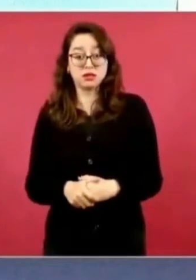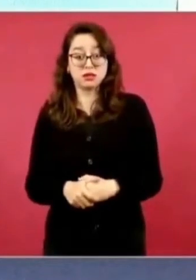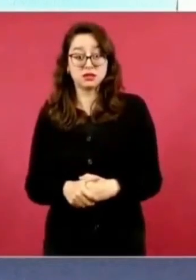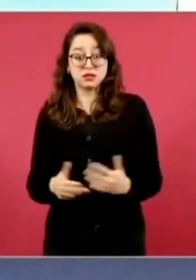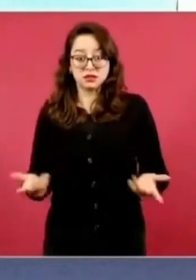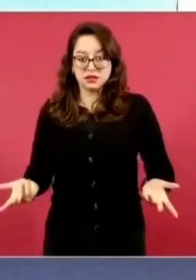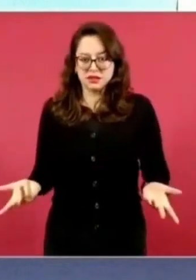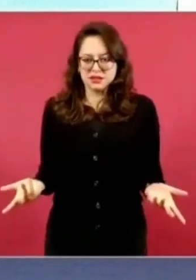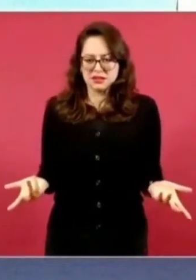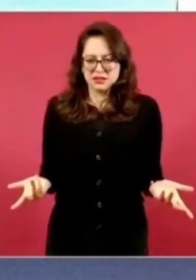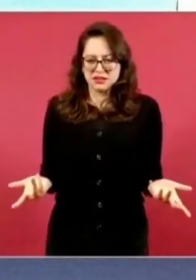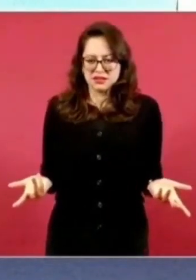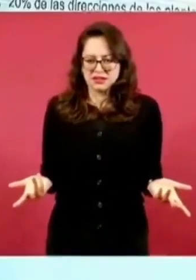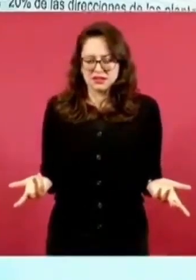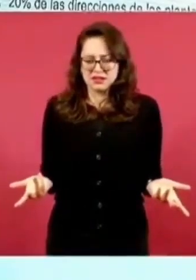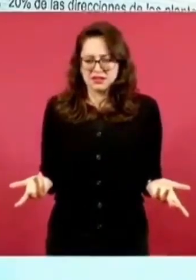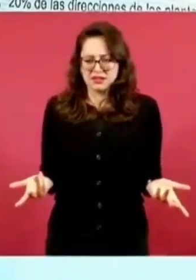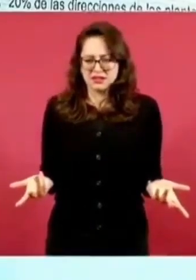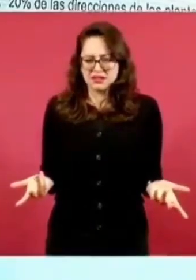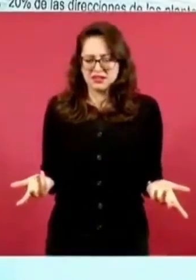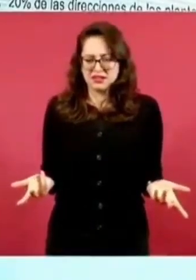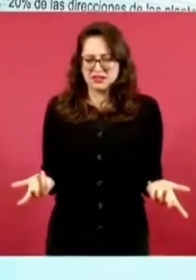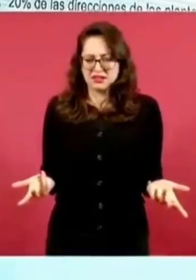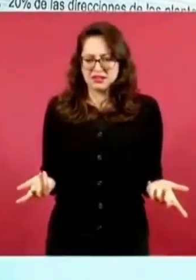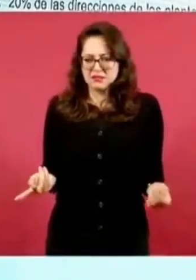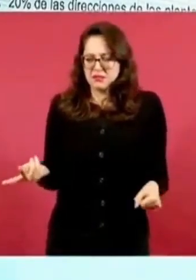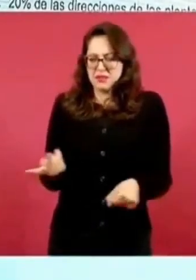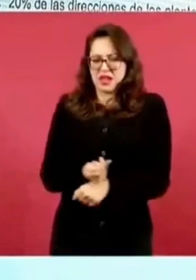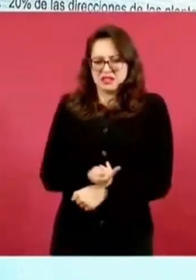Esto es lo que pasa a nivel nacional.